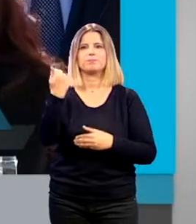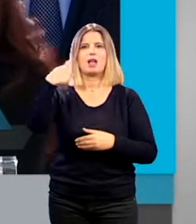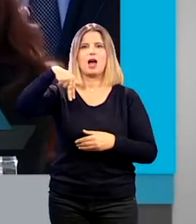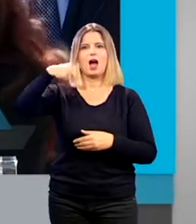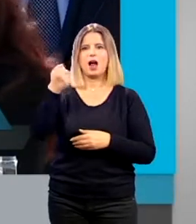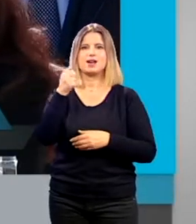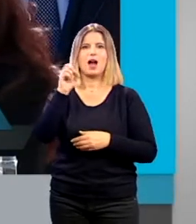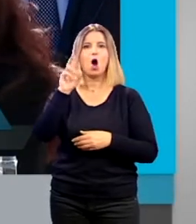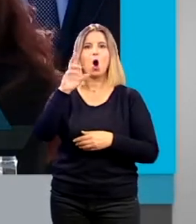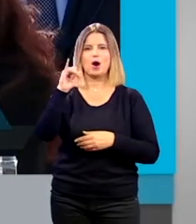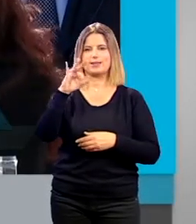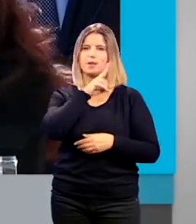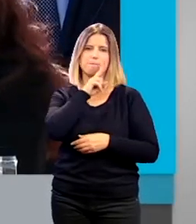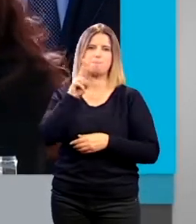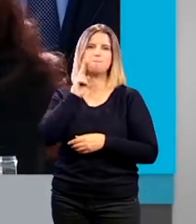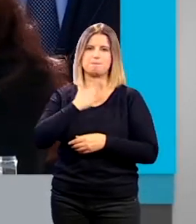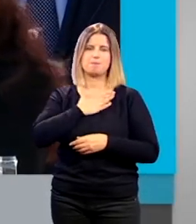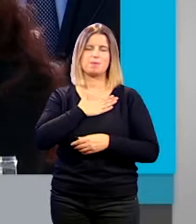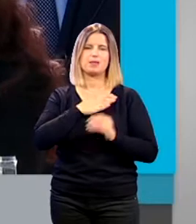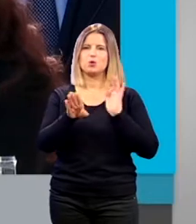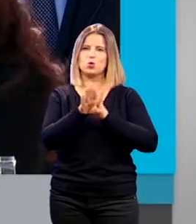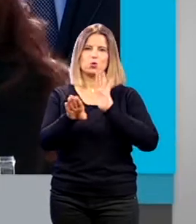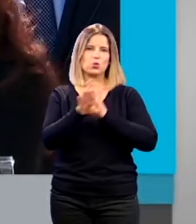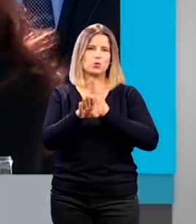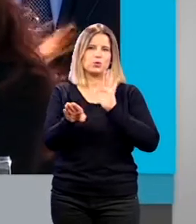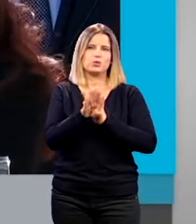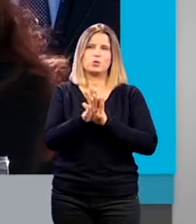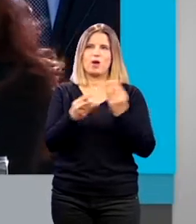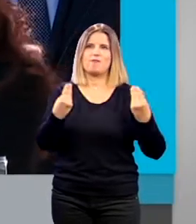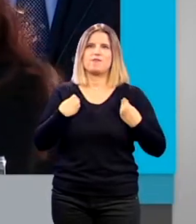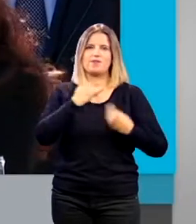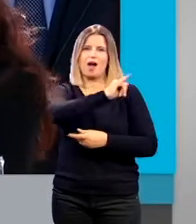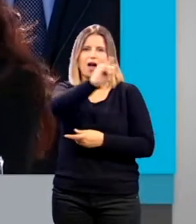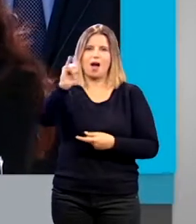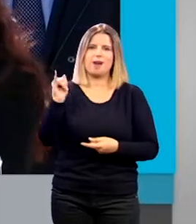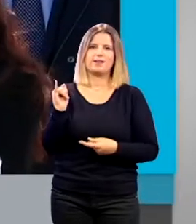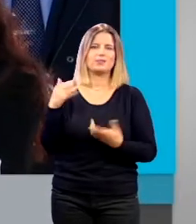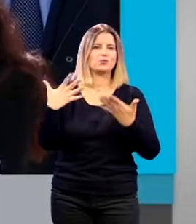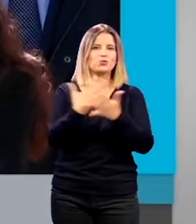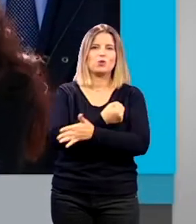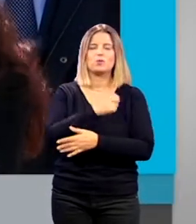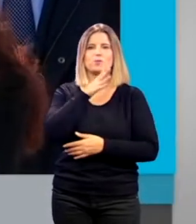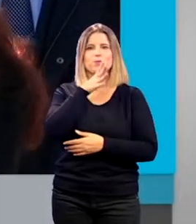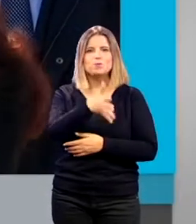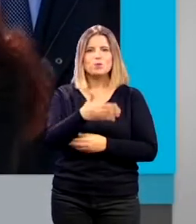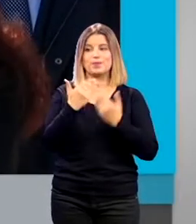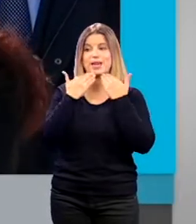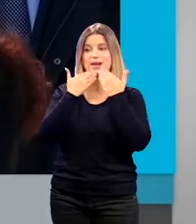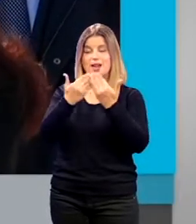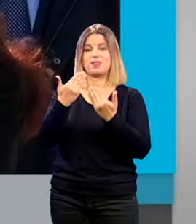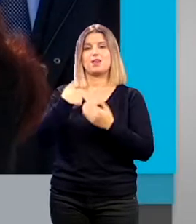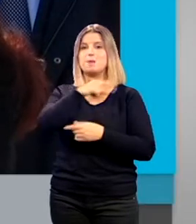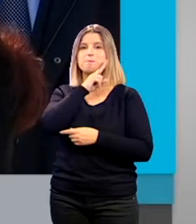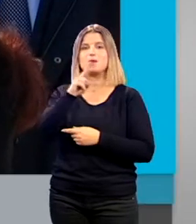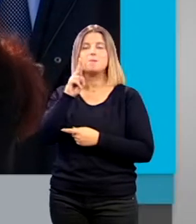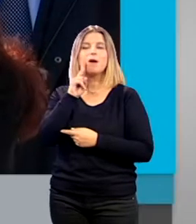que mi madre que siga estando viva en todos sitios en todos porque gracias a ella pues bueno